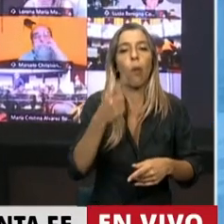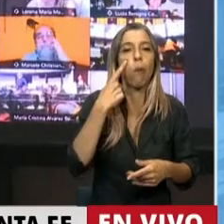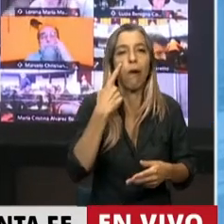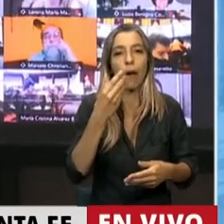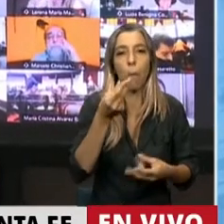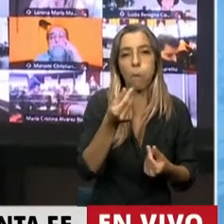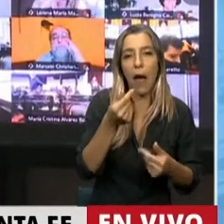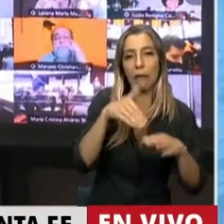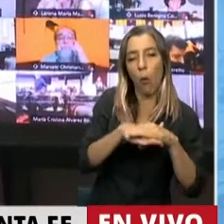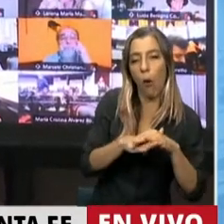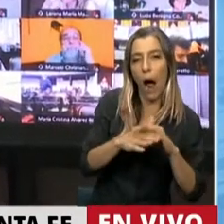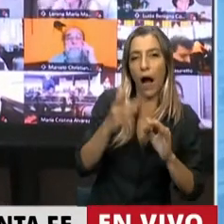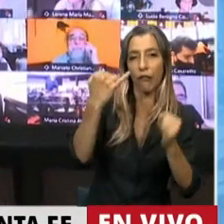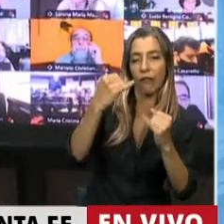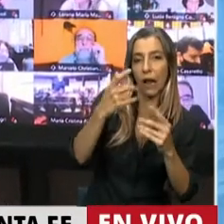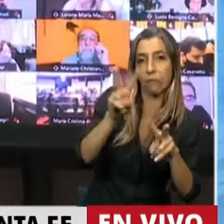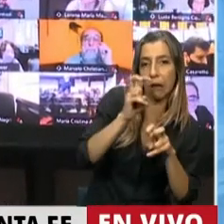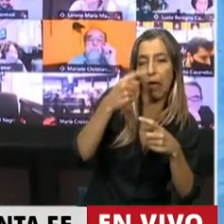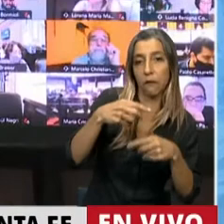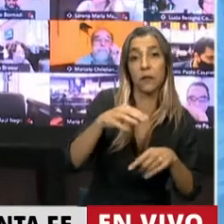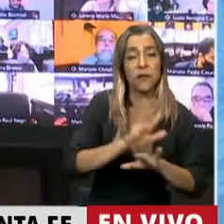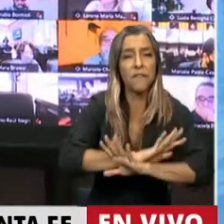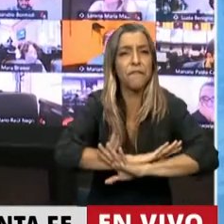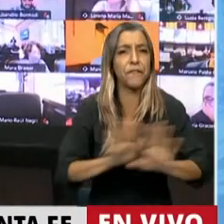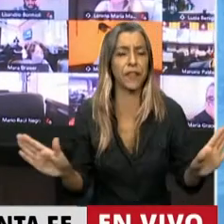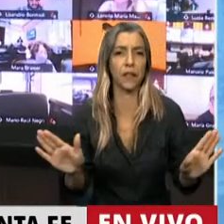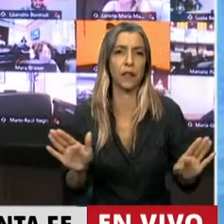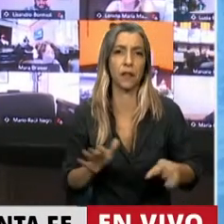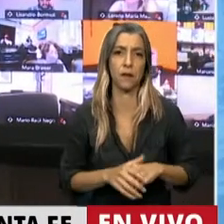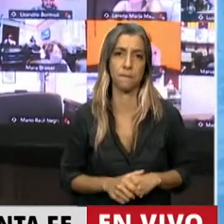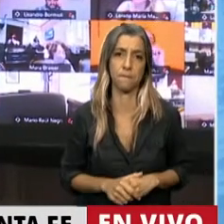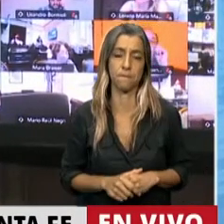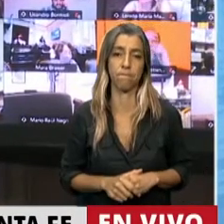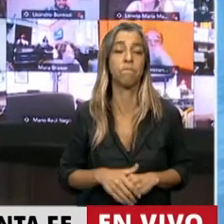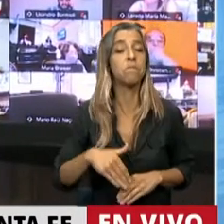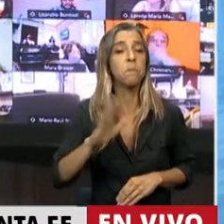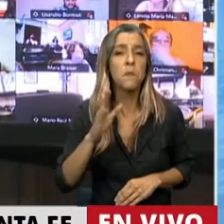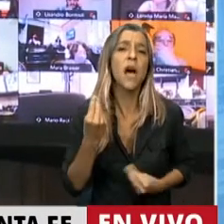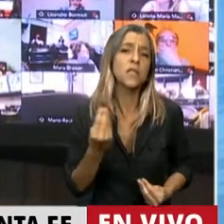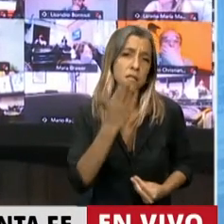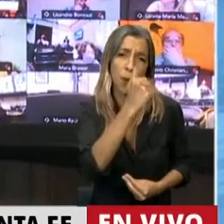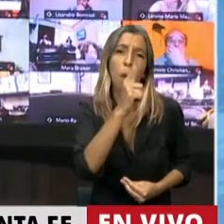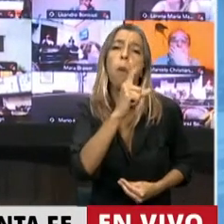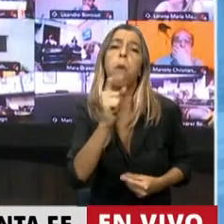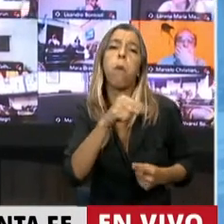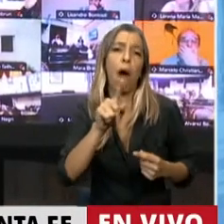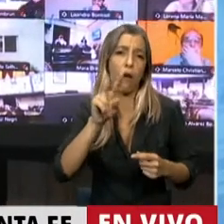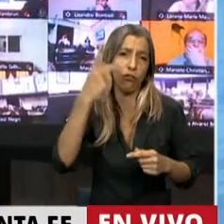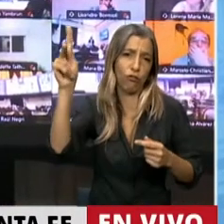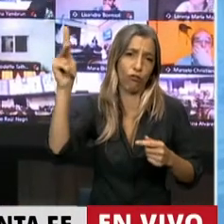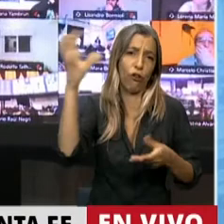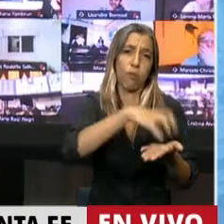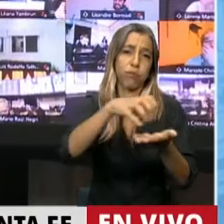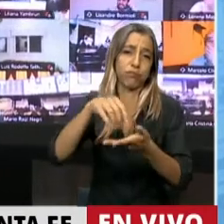el comercio y el sistema bancario privado, especialmente la banca privada internacional. Era uno de los temas que